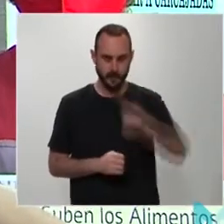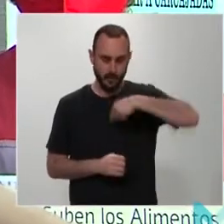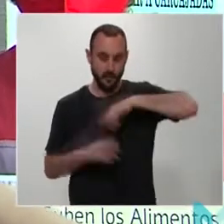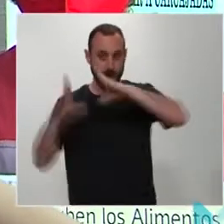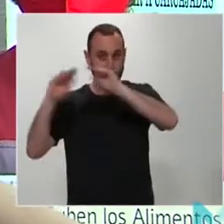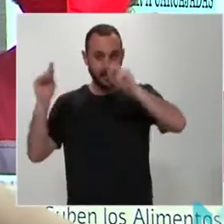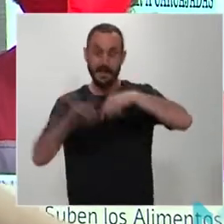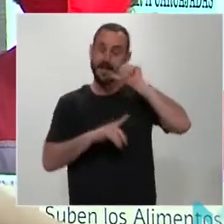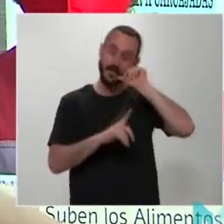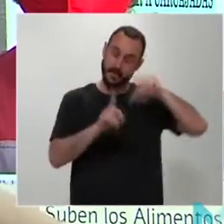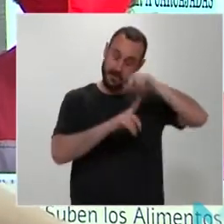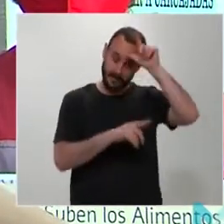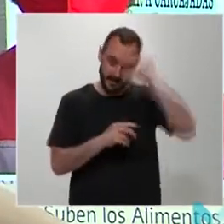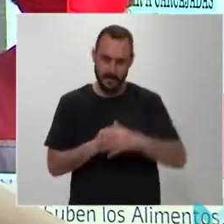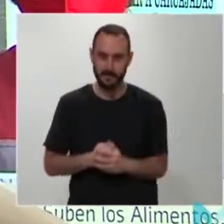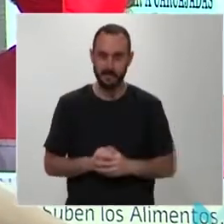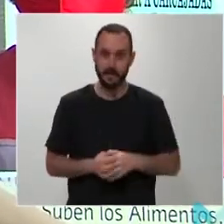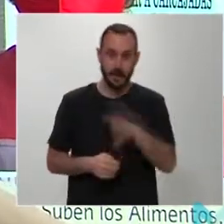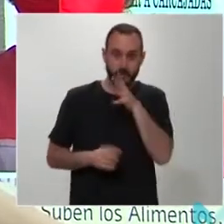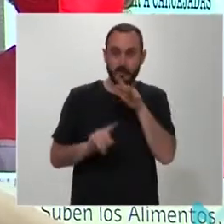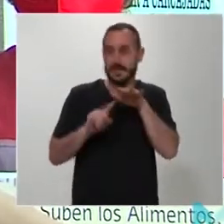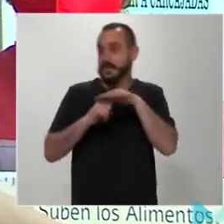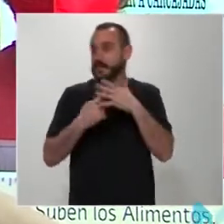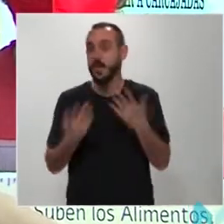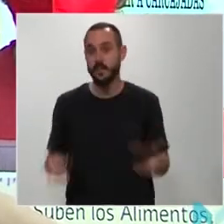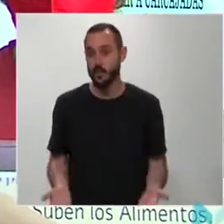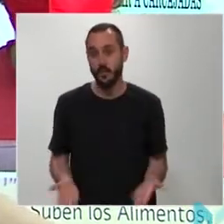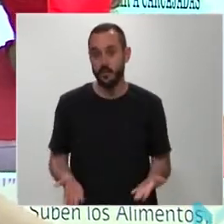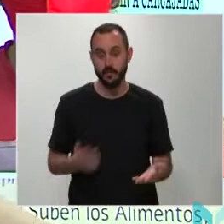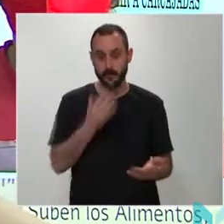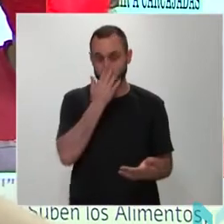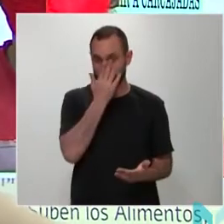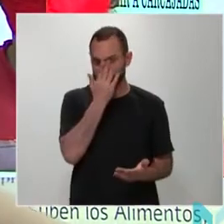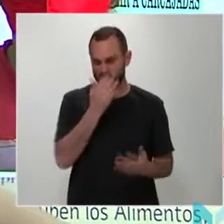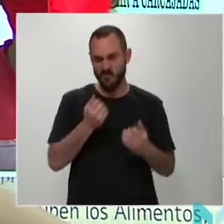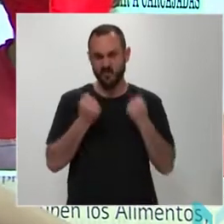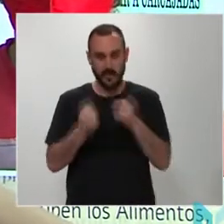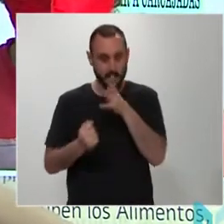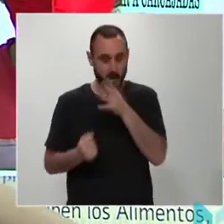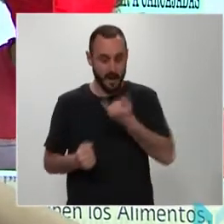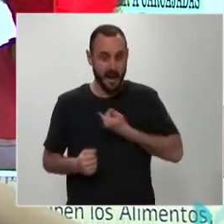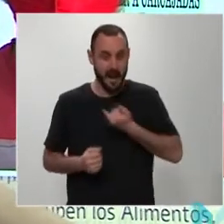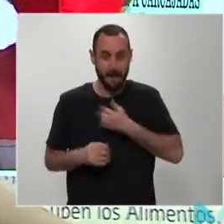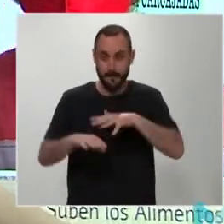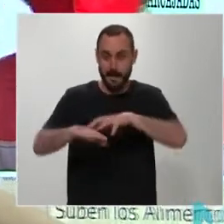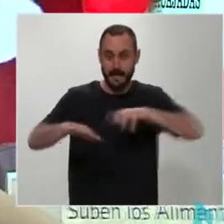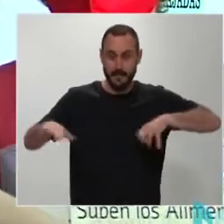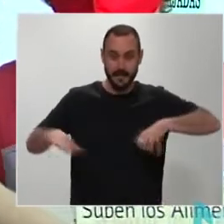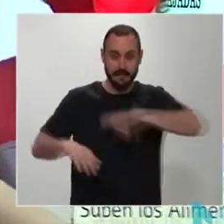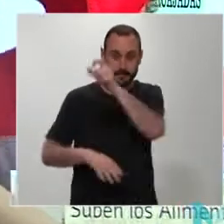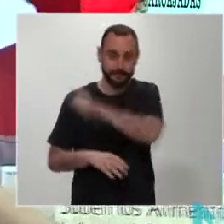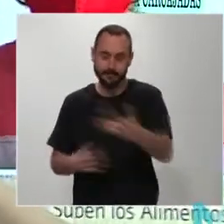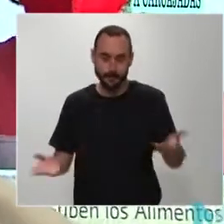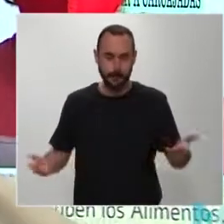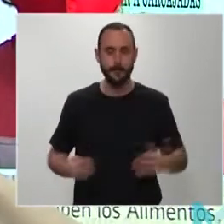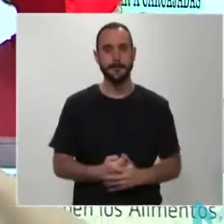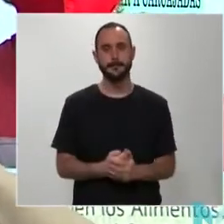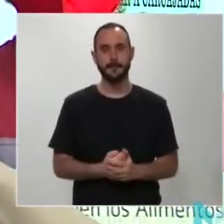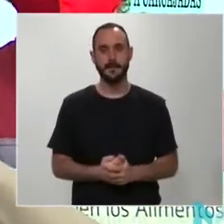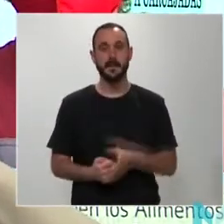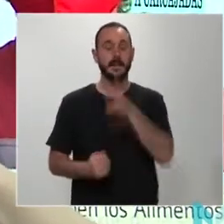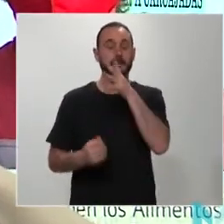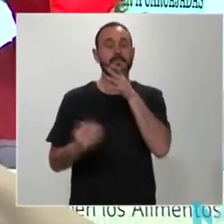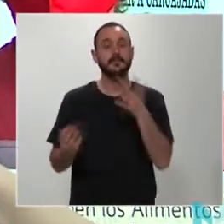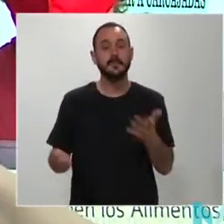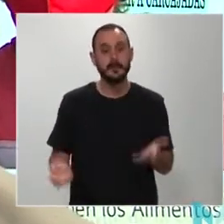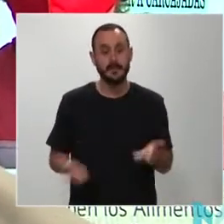Andalucía como en Ceuta y en Melilla, ante la situación drástica que vive la mayoría de la ciudadanía, ante